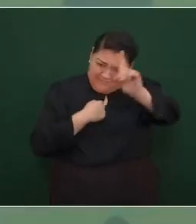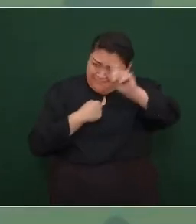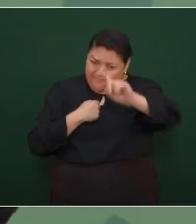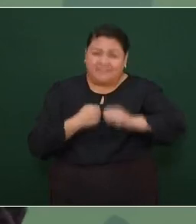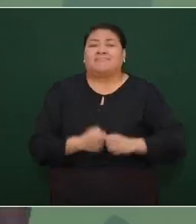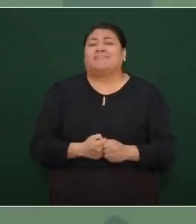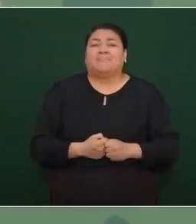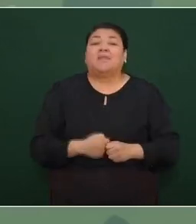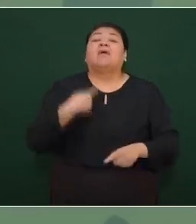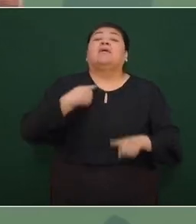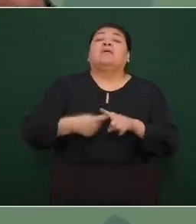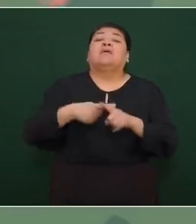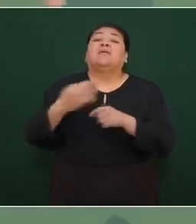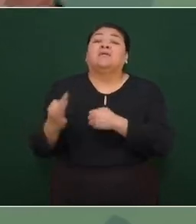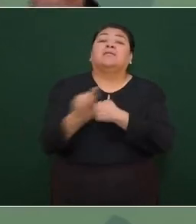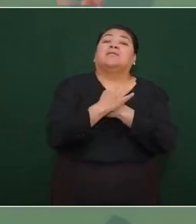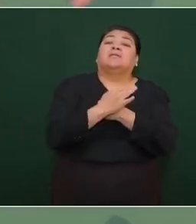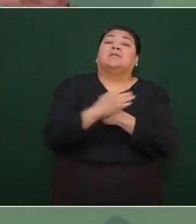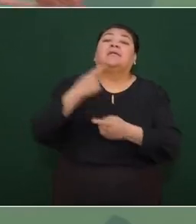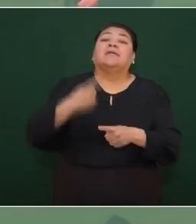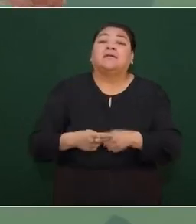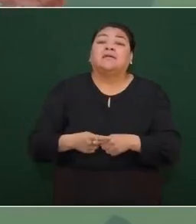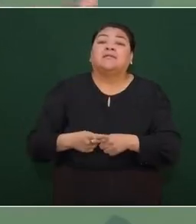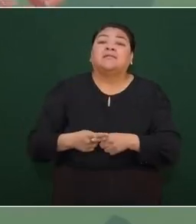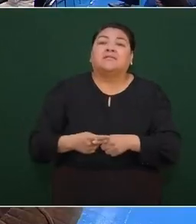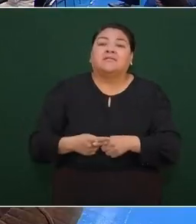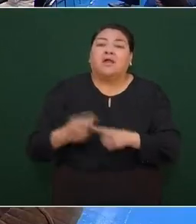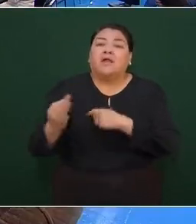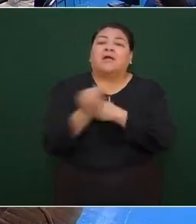a mí me han sacado adelante siempre